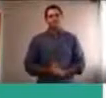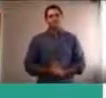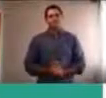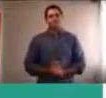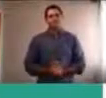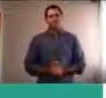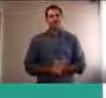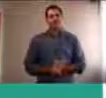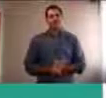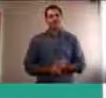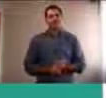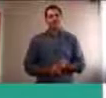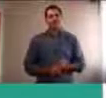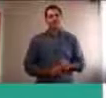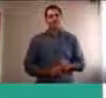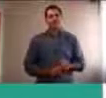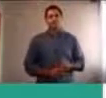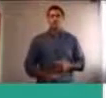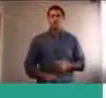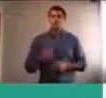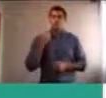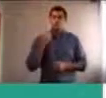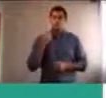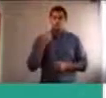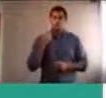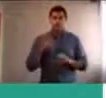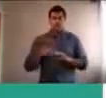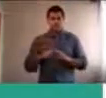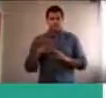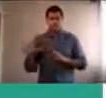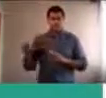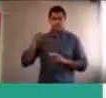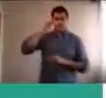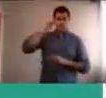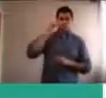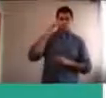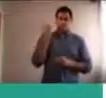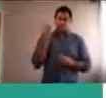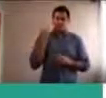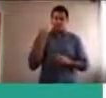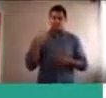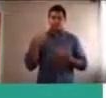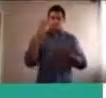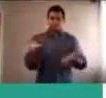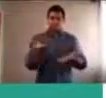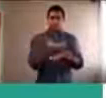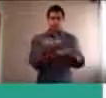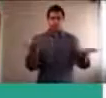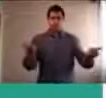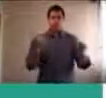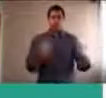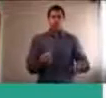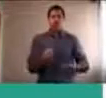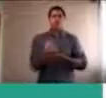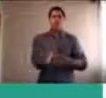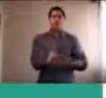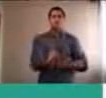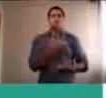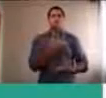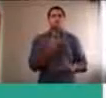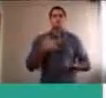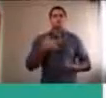un recurso, que nos parece, interesante, compartir con ustedes, y que les puede servir, es tratar de detectar,